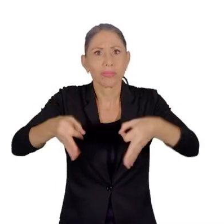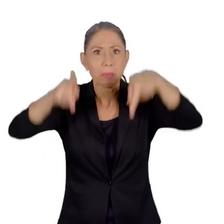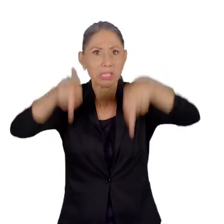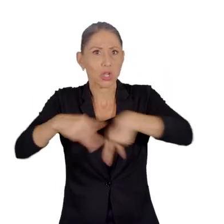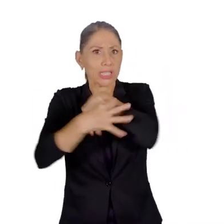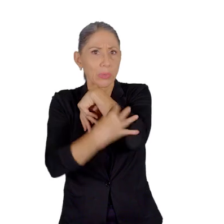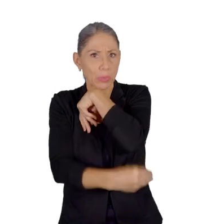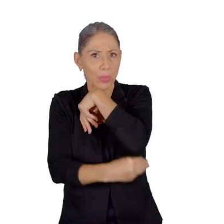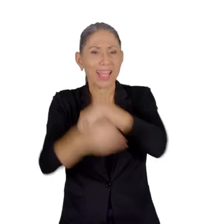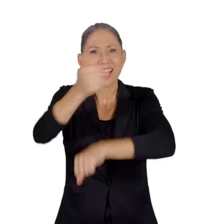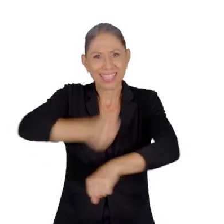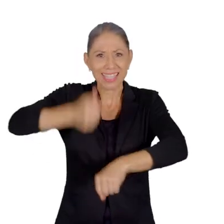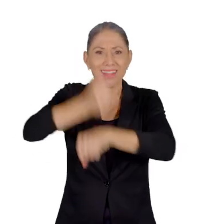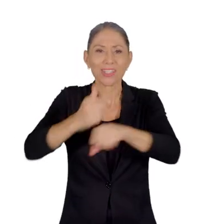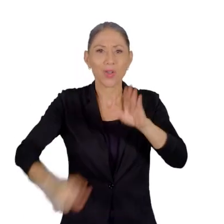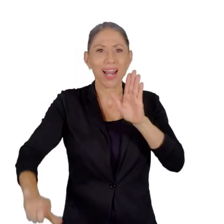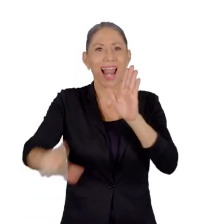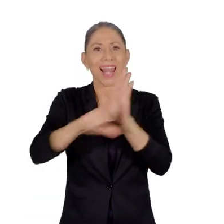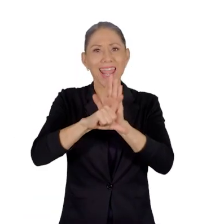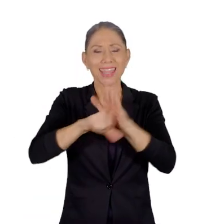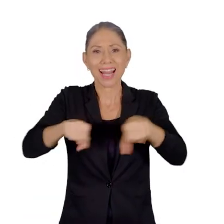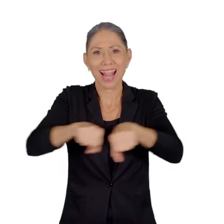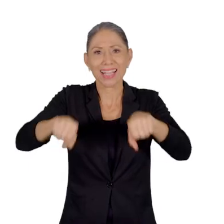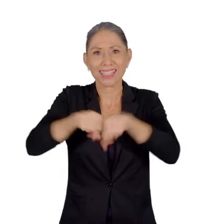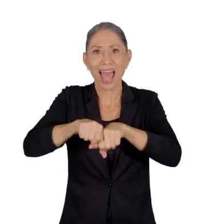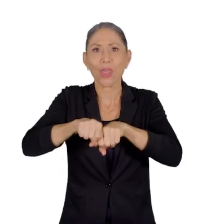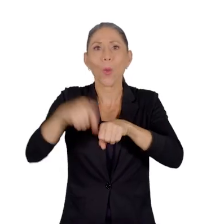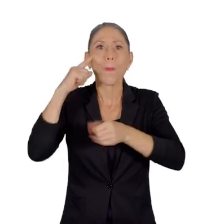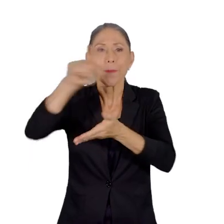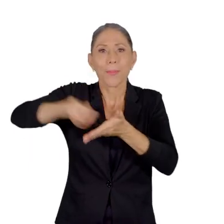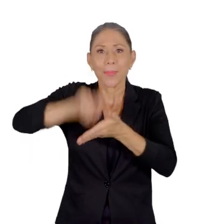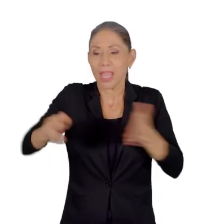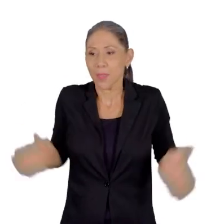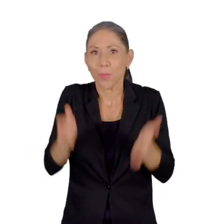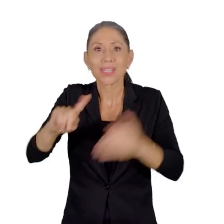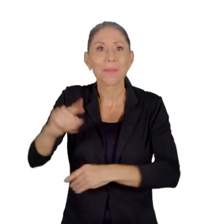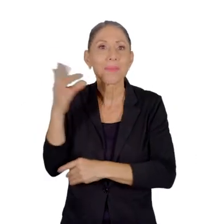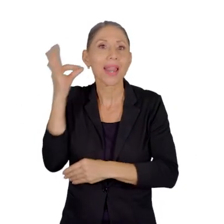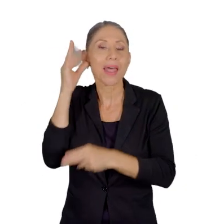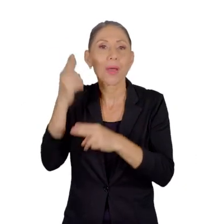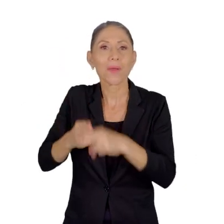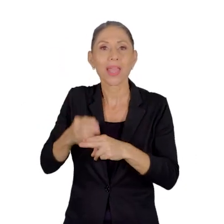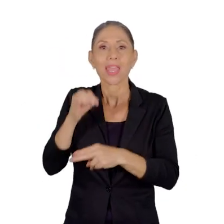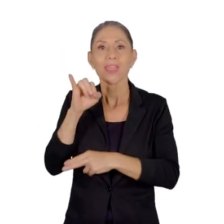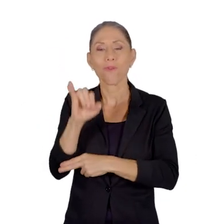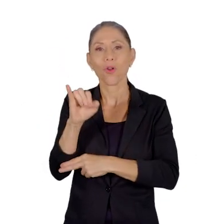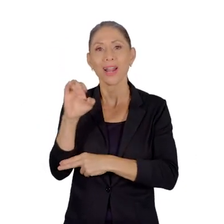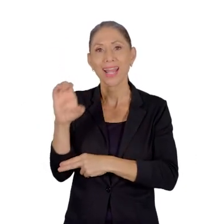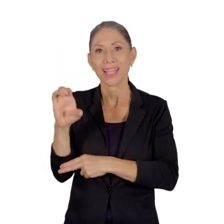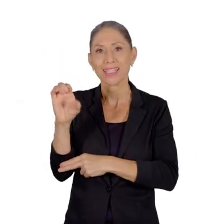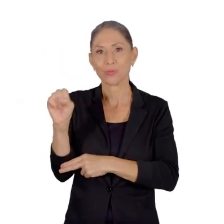recursos y se estableció la Ley del Calzado Escolar, impulsada por la primera dama, Yvonne Kleitz